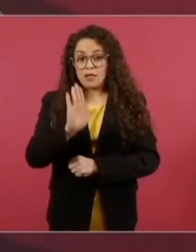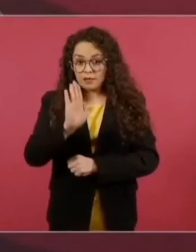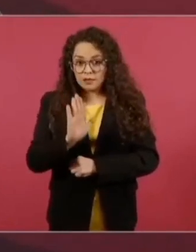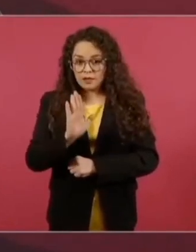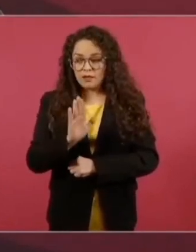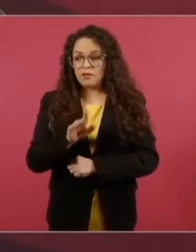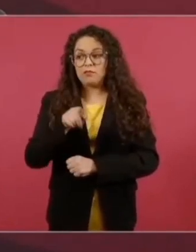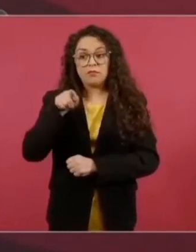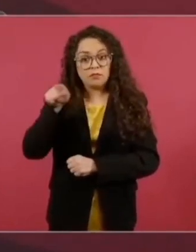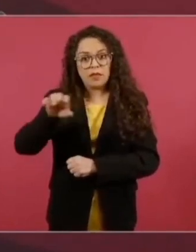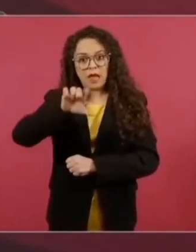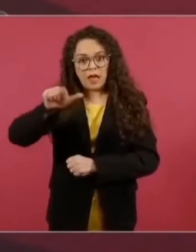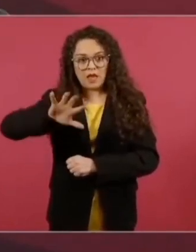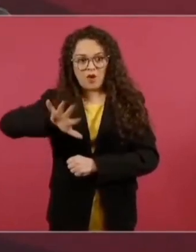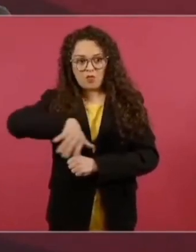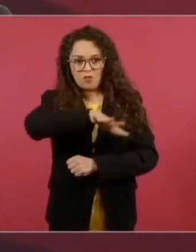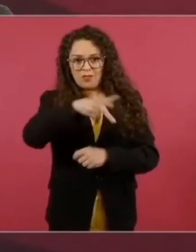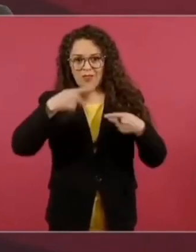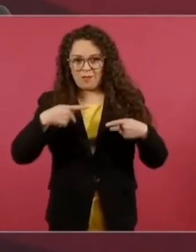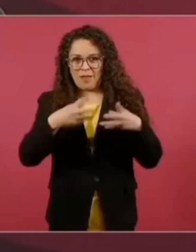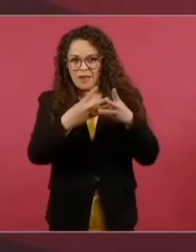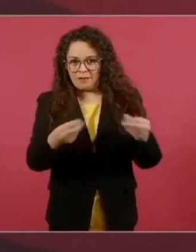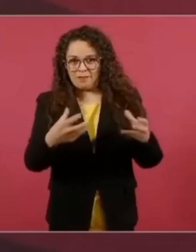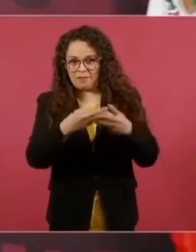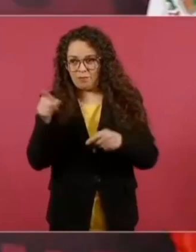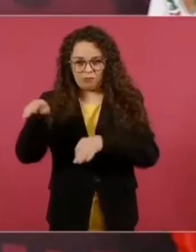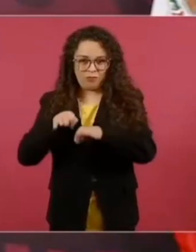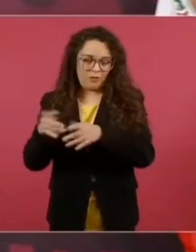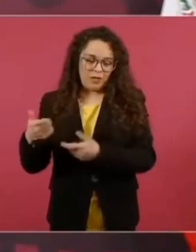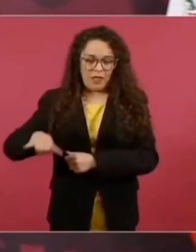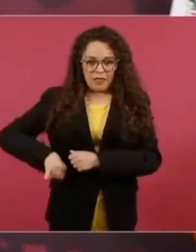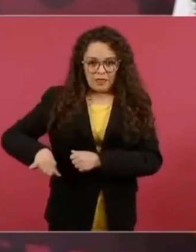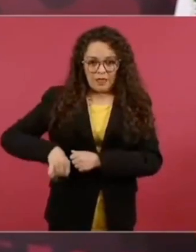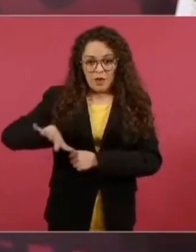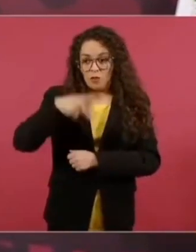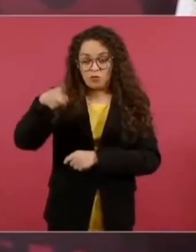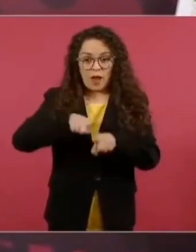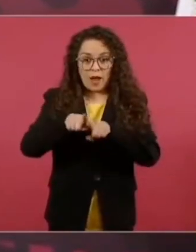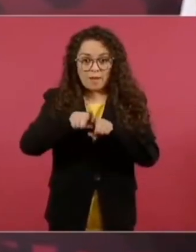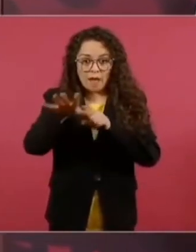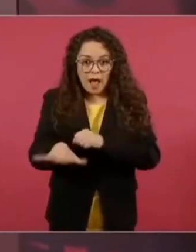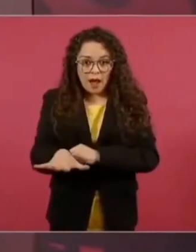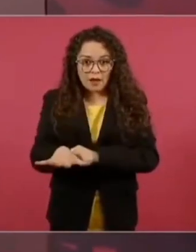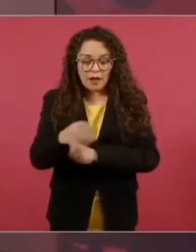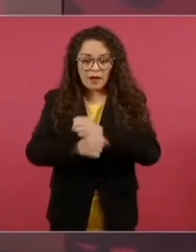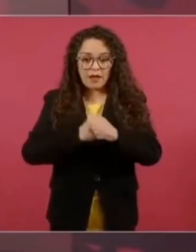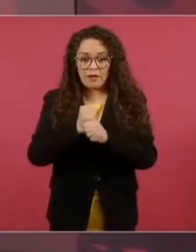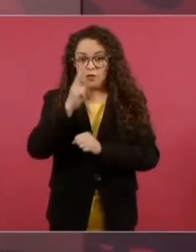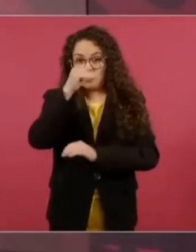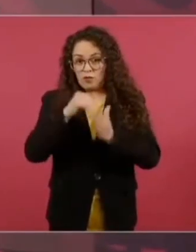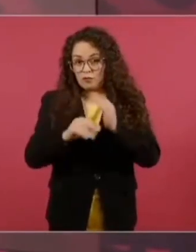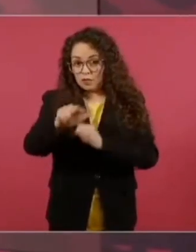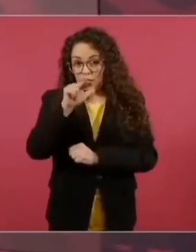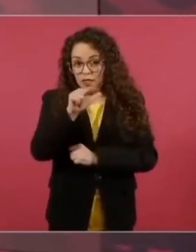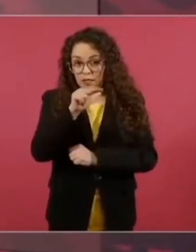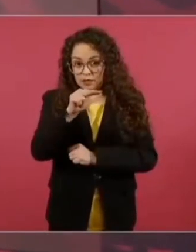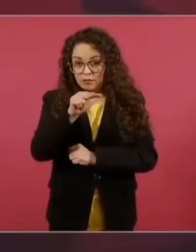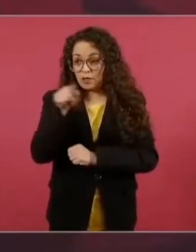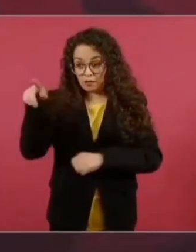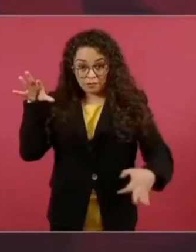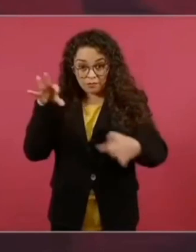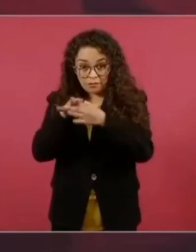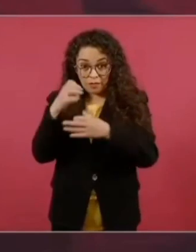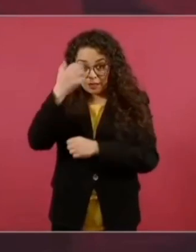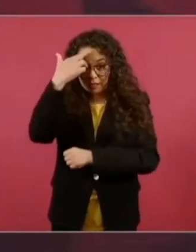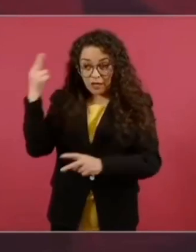muy bien de buscar a una hermana desaparecida en el 2018, que es otro